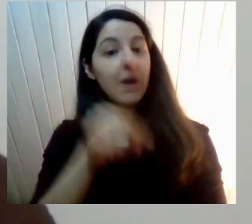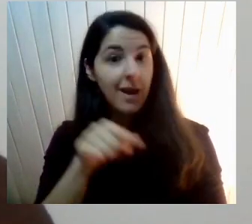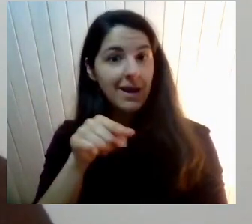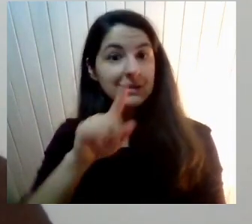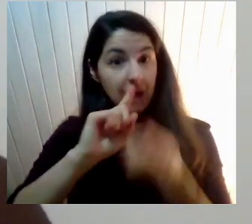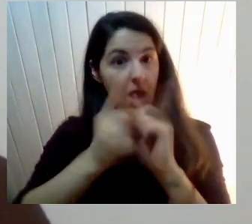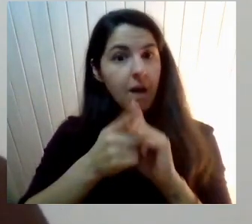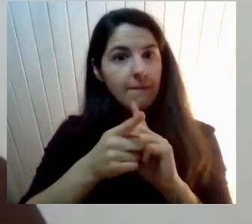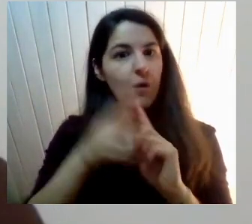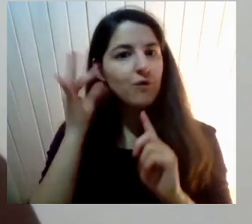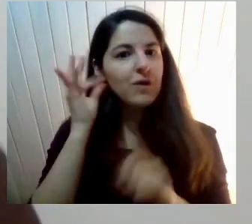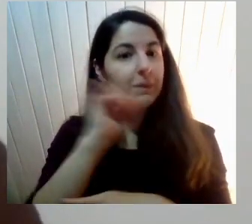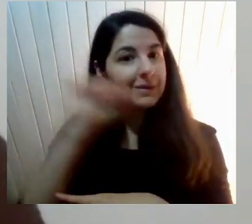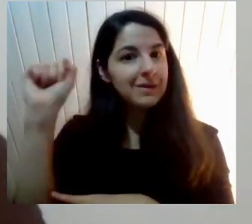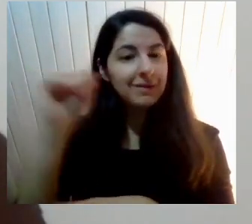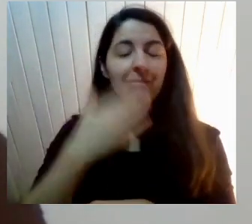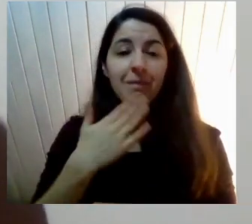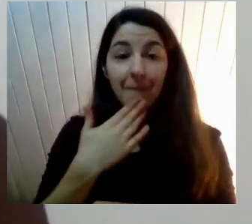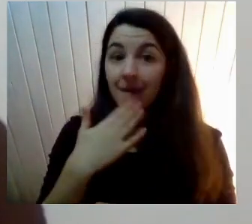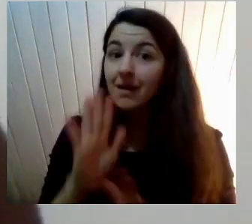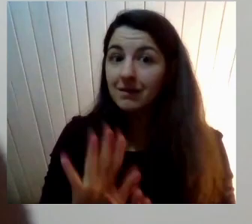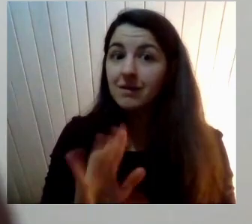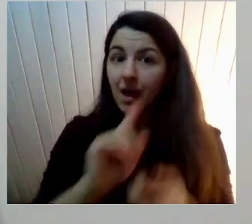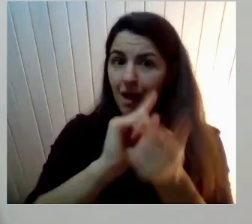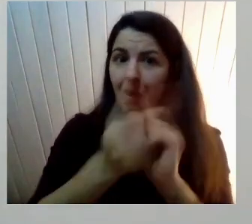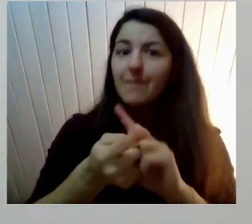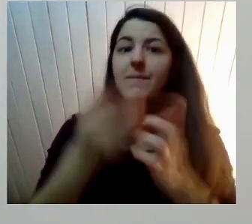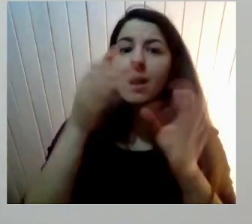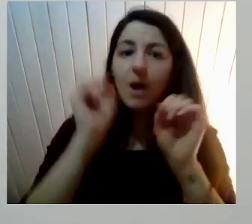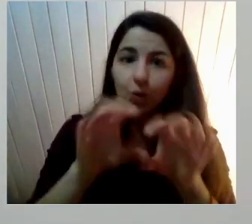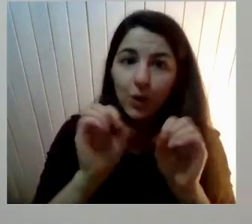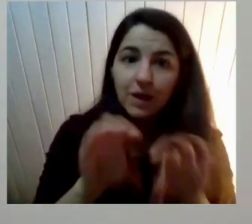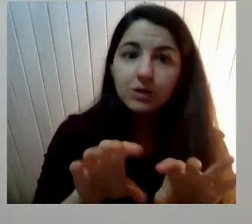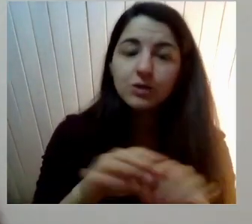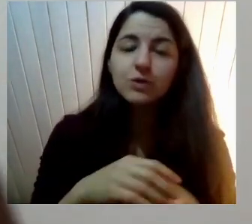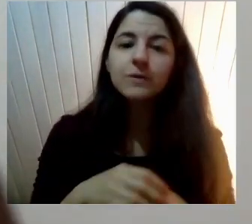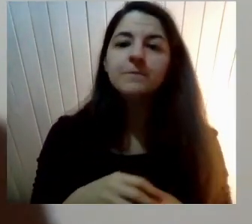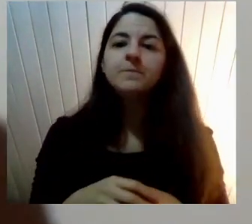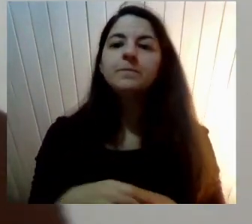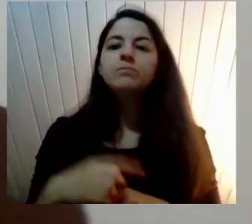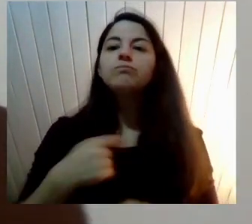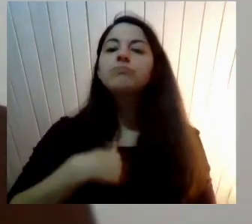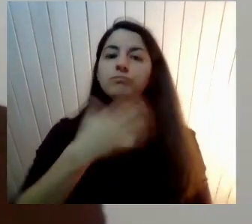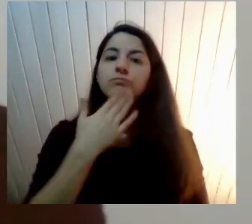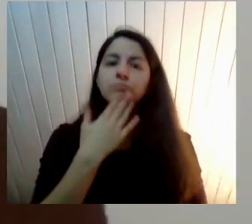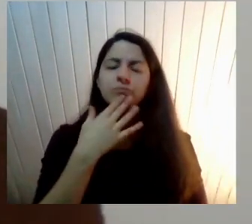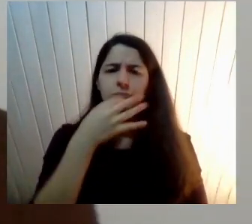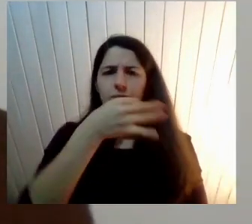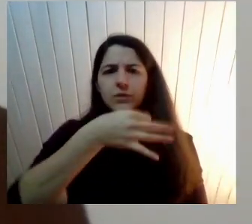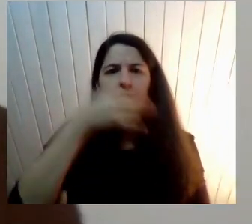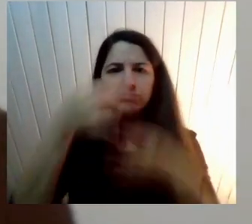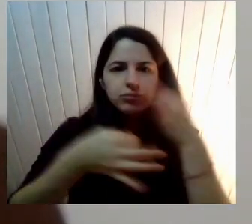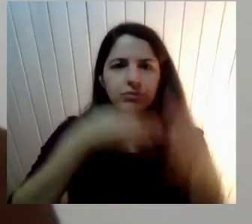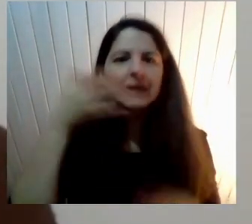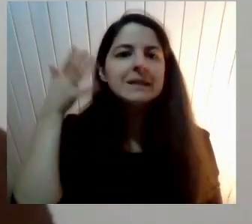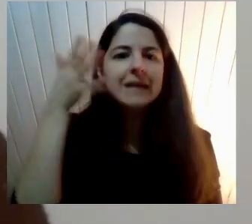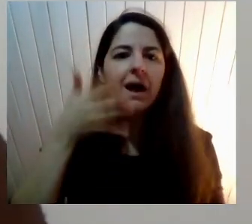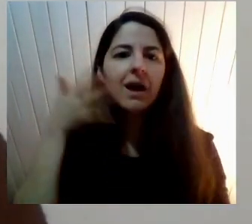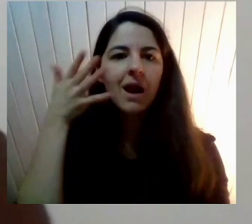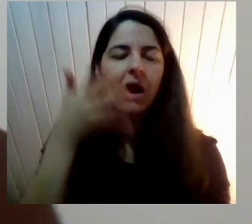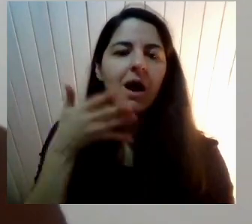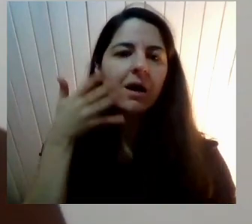Puede también transformar La educación A mí me ha tocado Dar otras charlas Como estos días De cuarentena De webinar O más